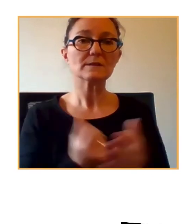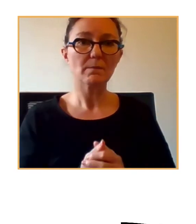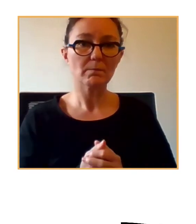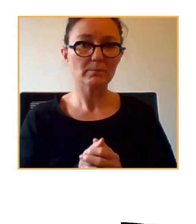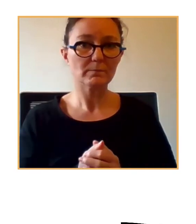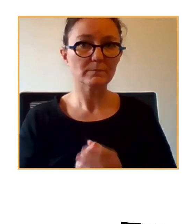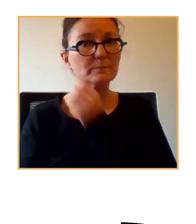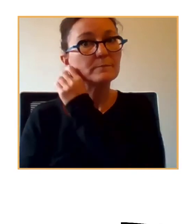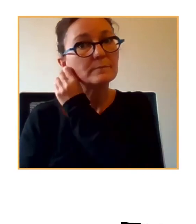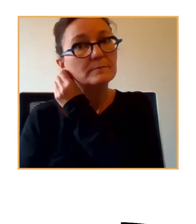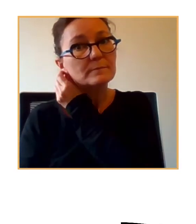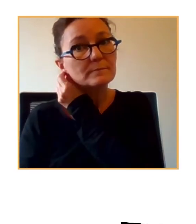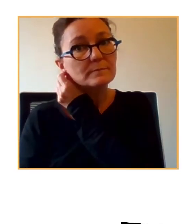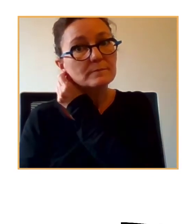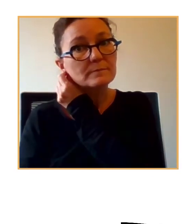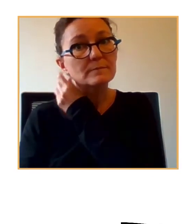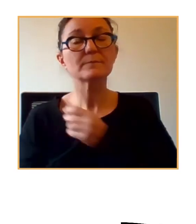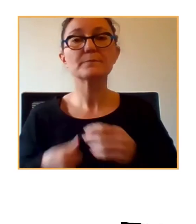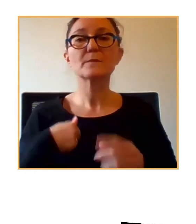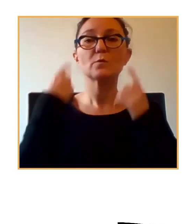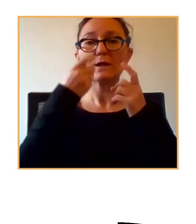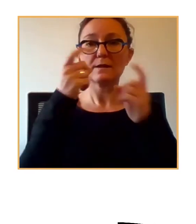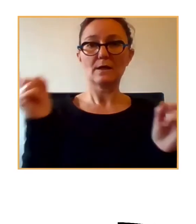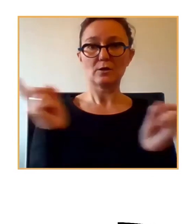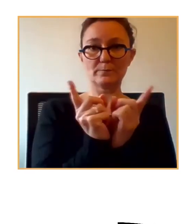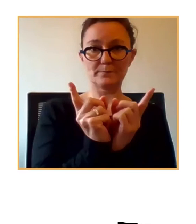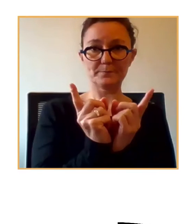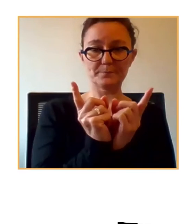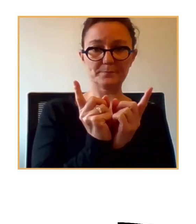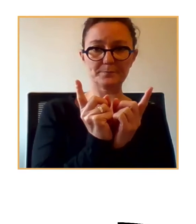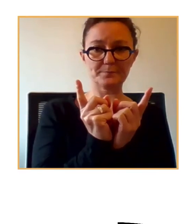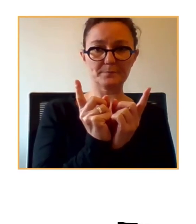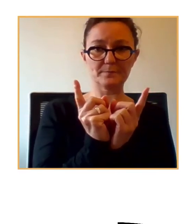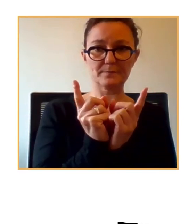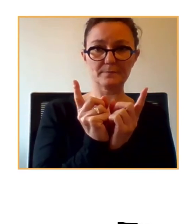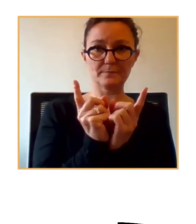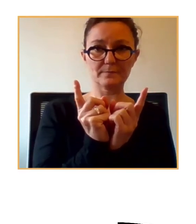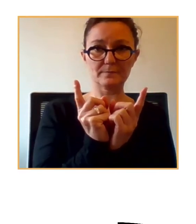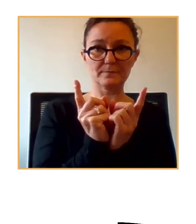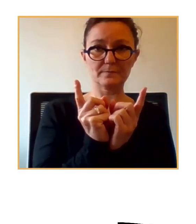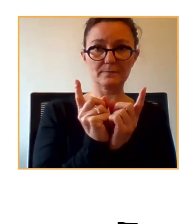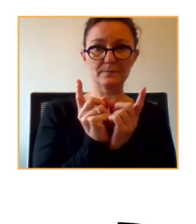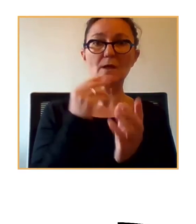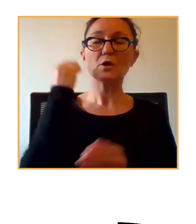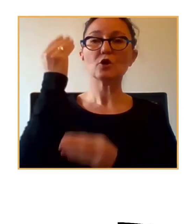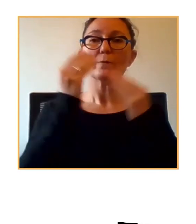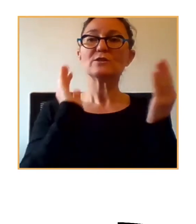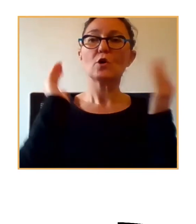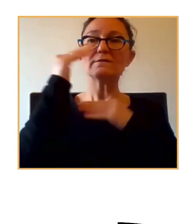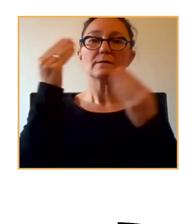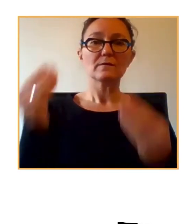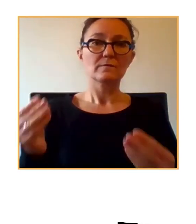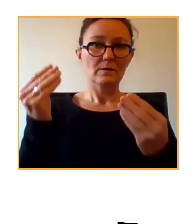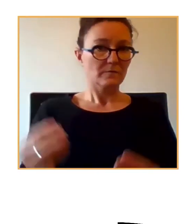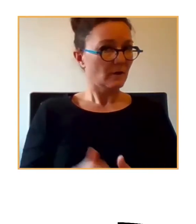Bueno, yo creo que voy a intentar ser breve. Creo que es el gran desatendido, ¿vale? Y creo que